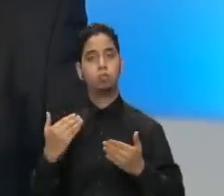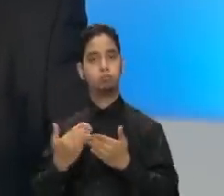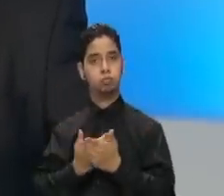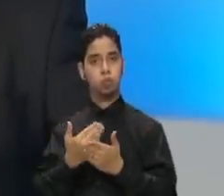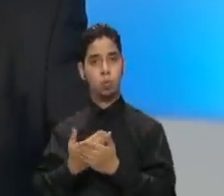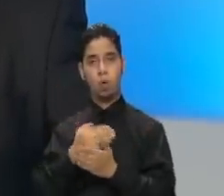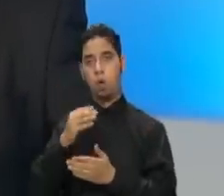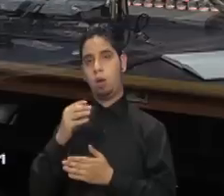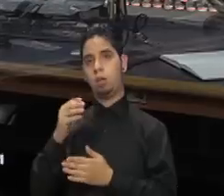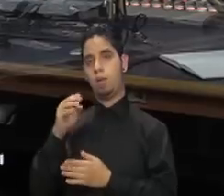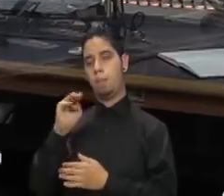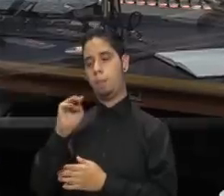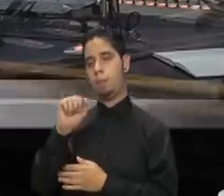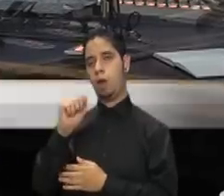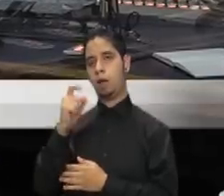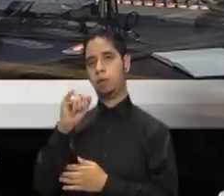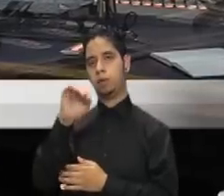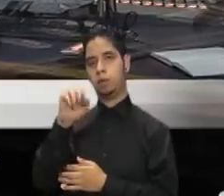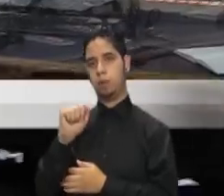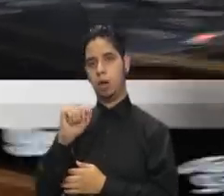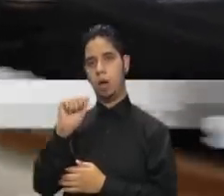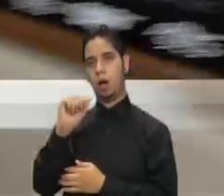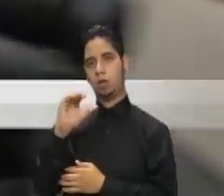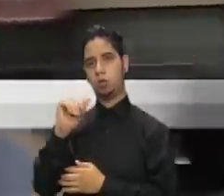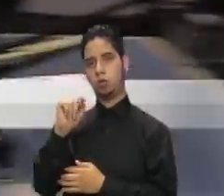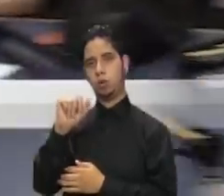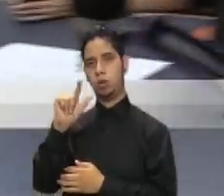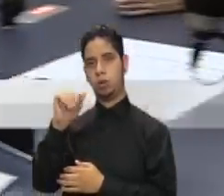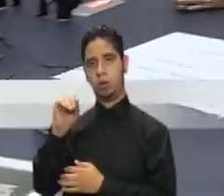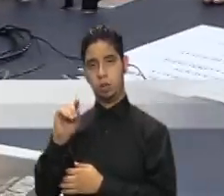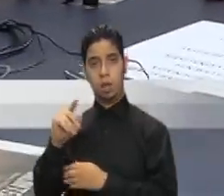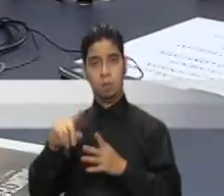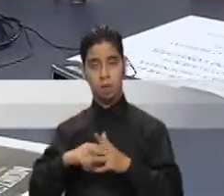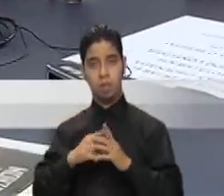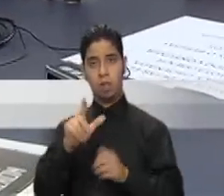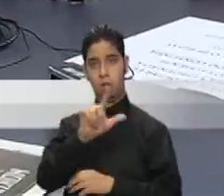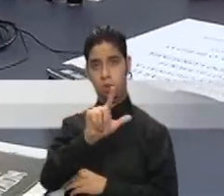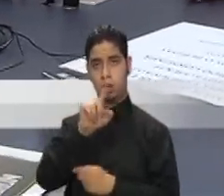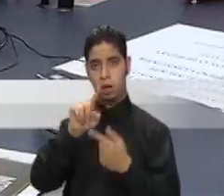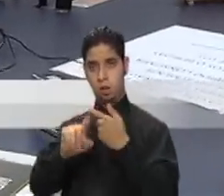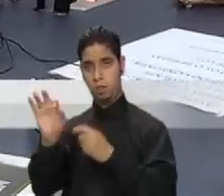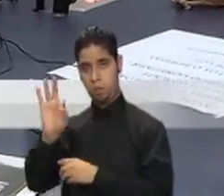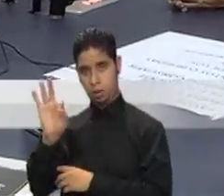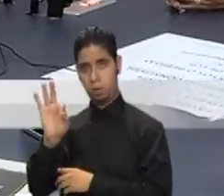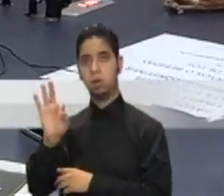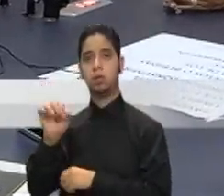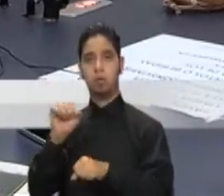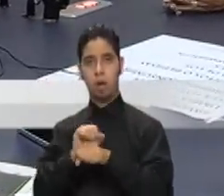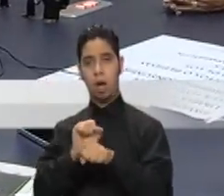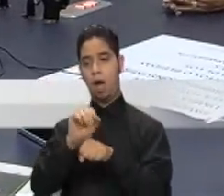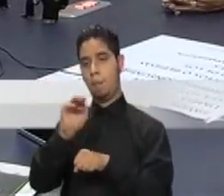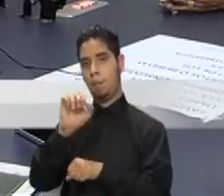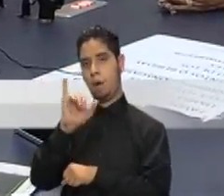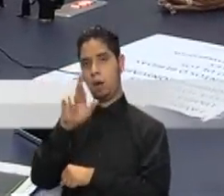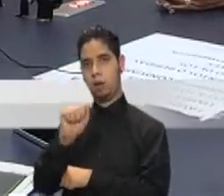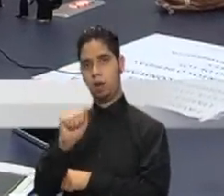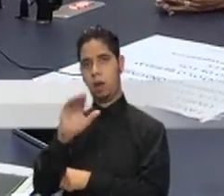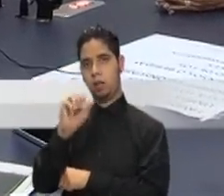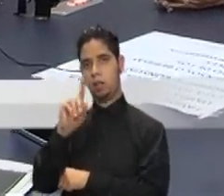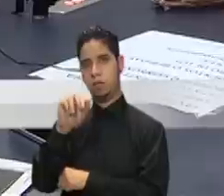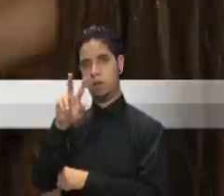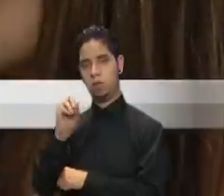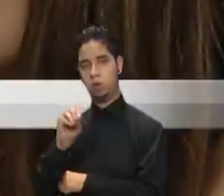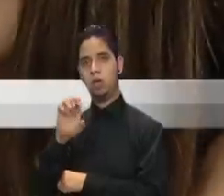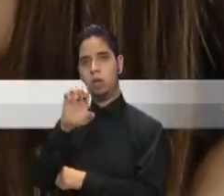radial Máxima Actualidad Que irá al aire de lunes a viernes al mediodía, conducida por la periodista Mayra Acevedo y el productor Eddie